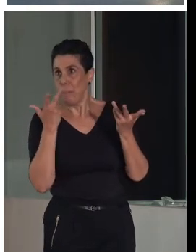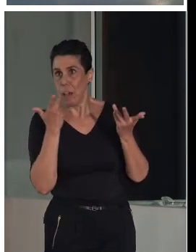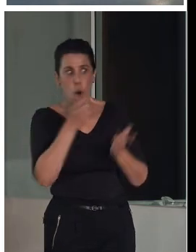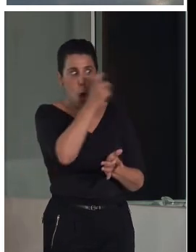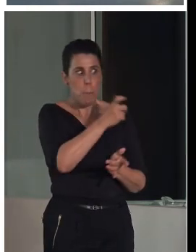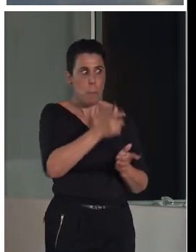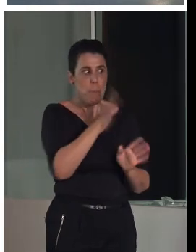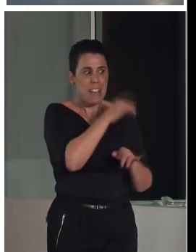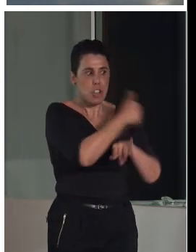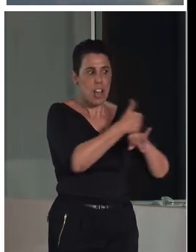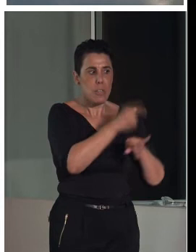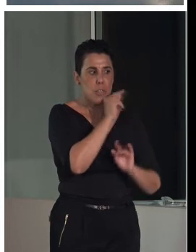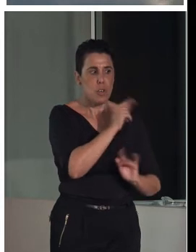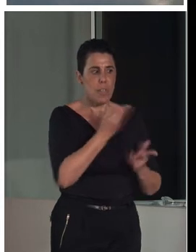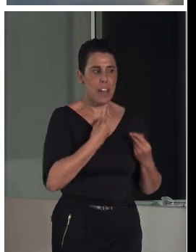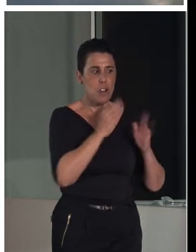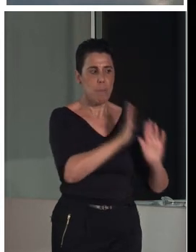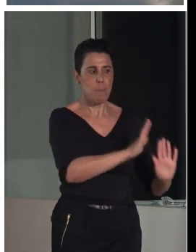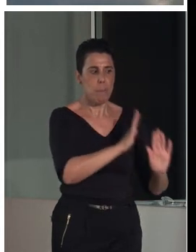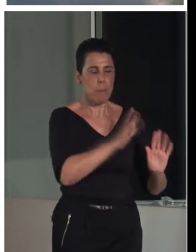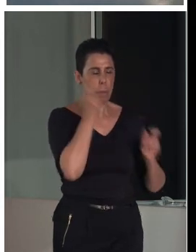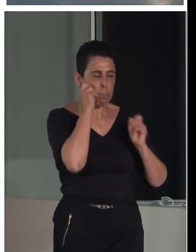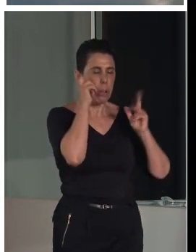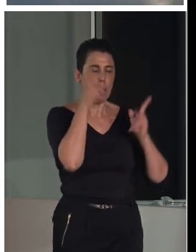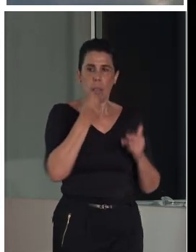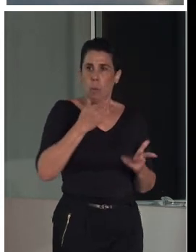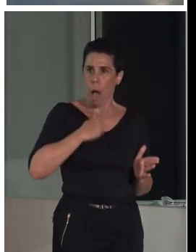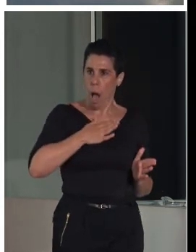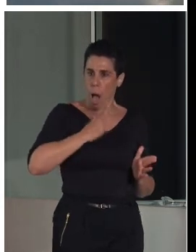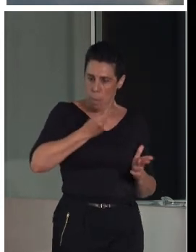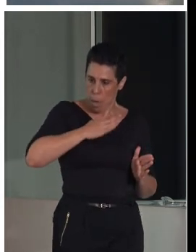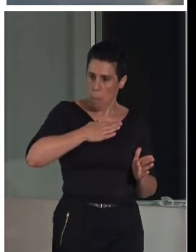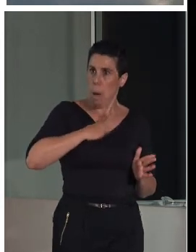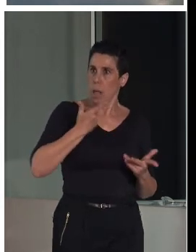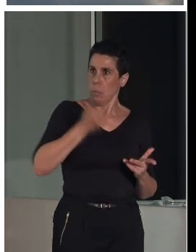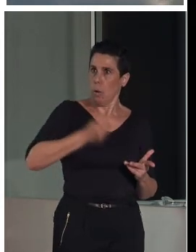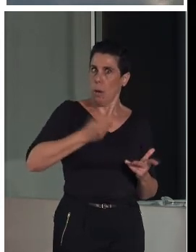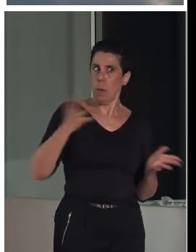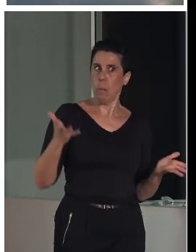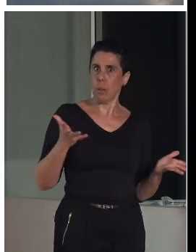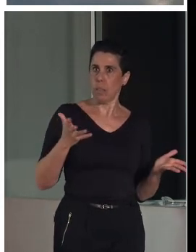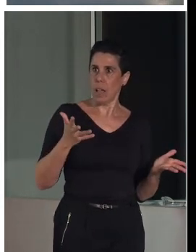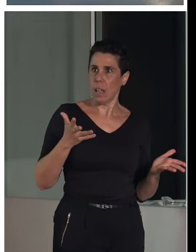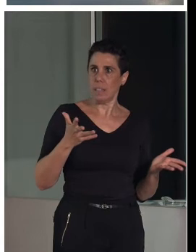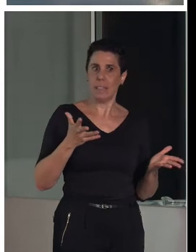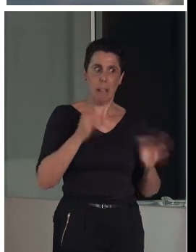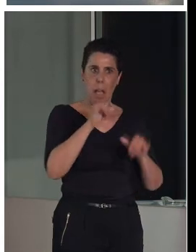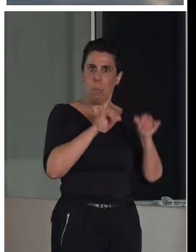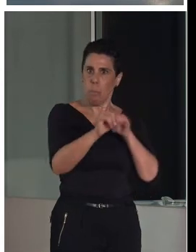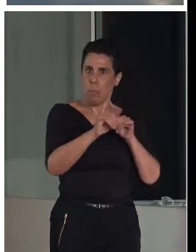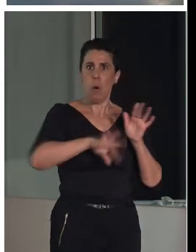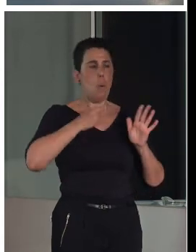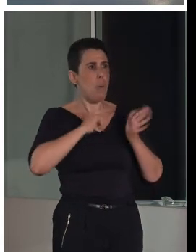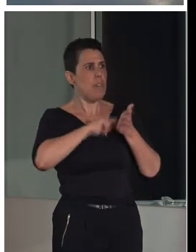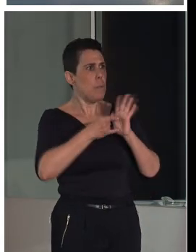o lo apreciarán o verán que es importante. Y podremos hacer mejores proyectos, más